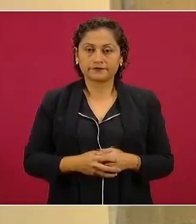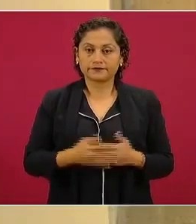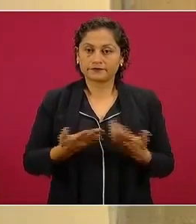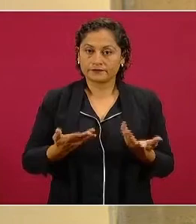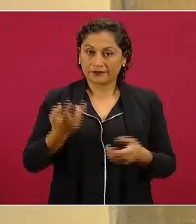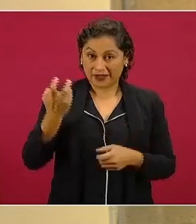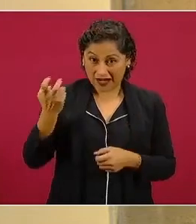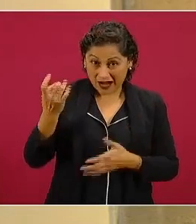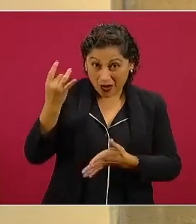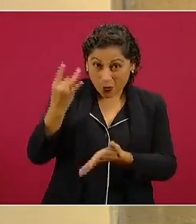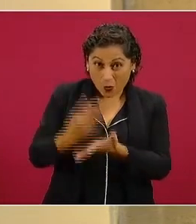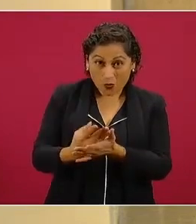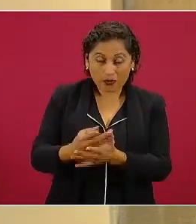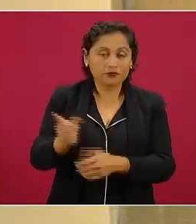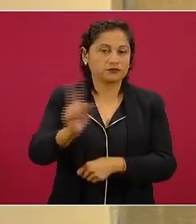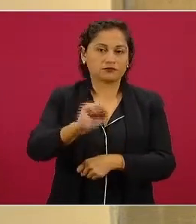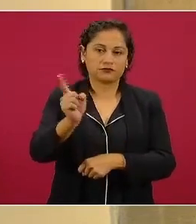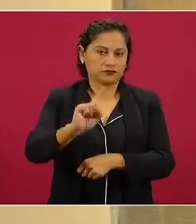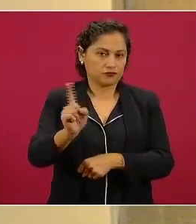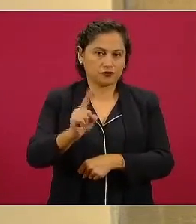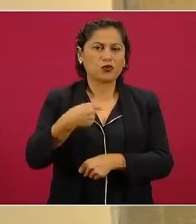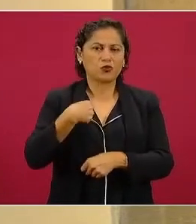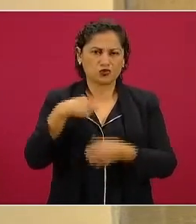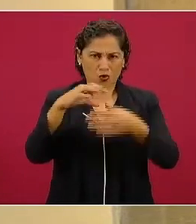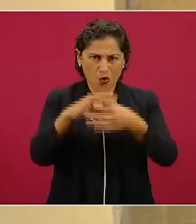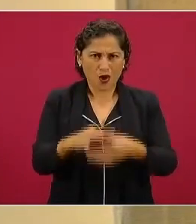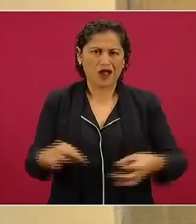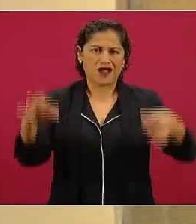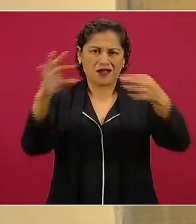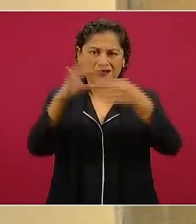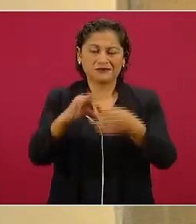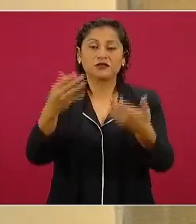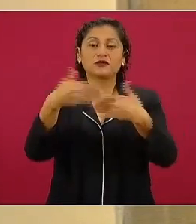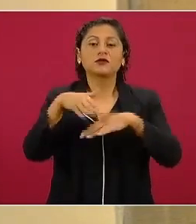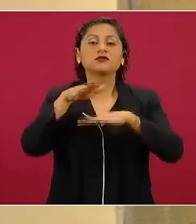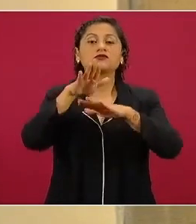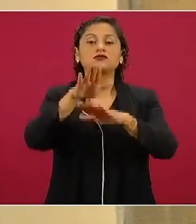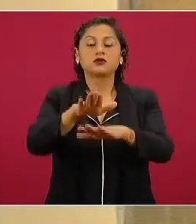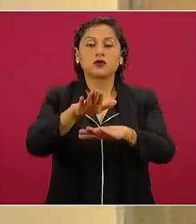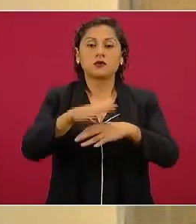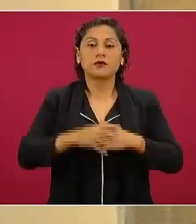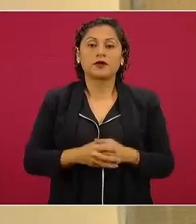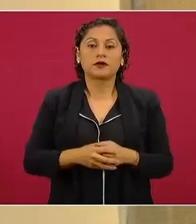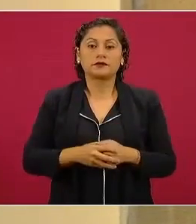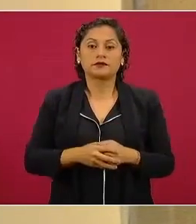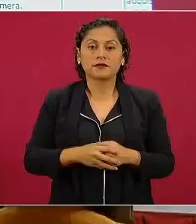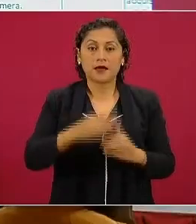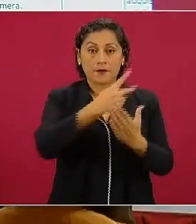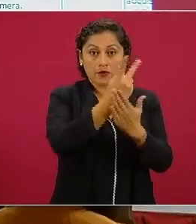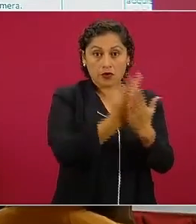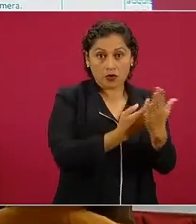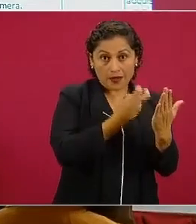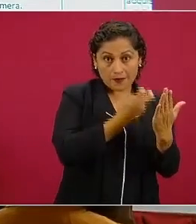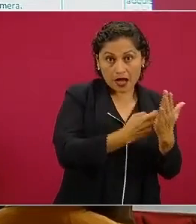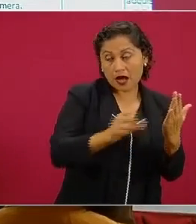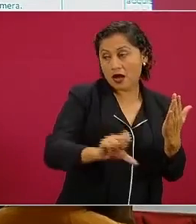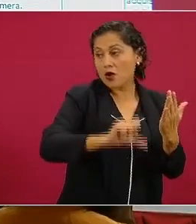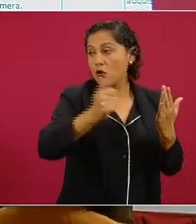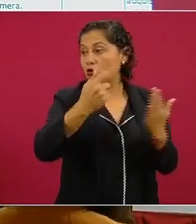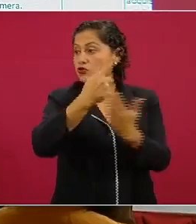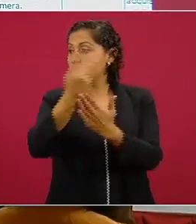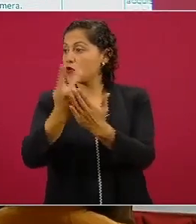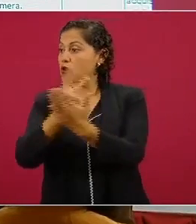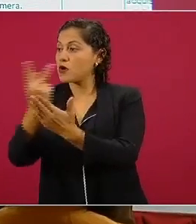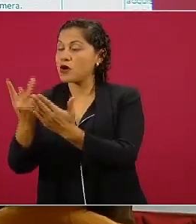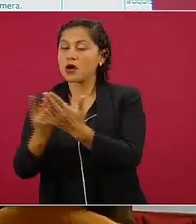cómo se ha ampliado a otros programas. Ahora